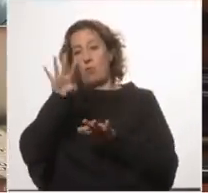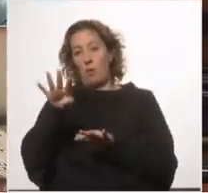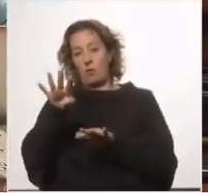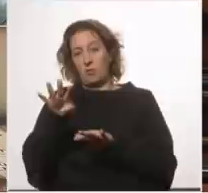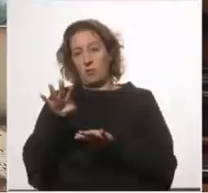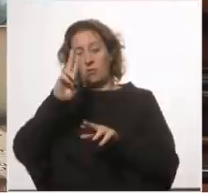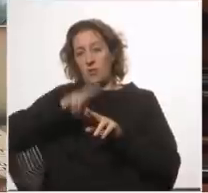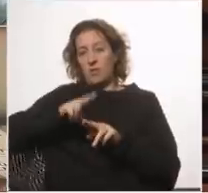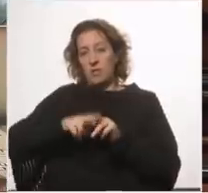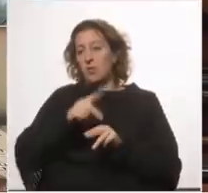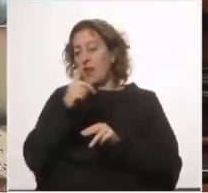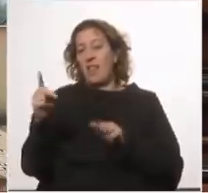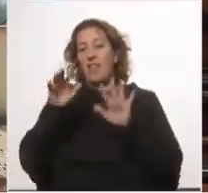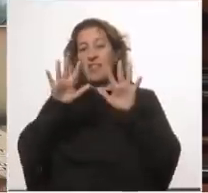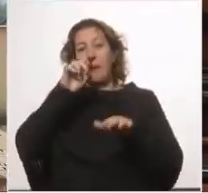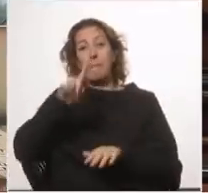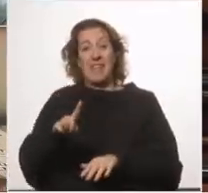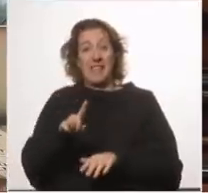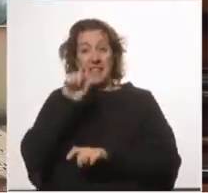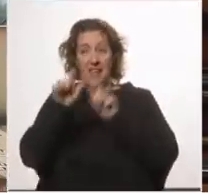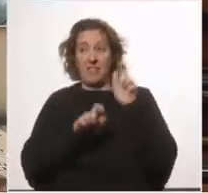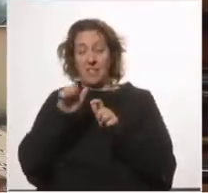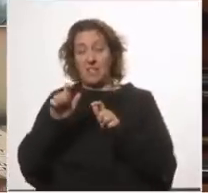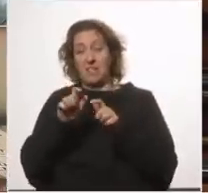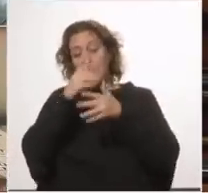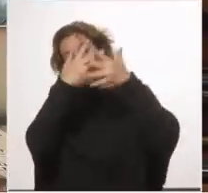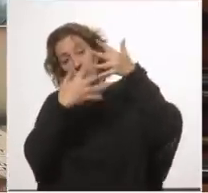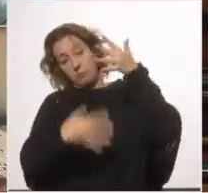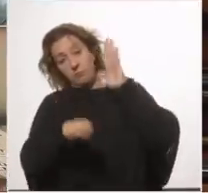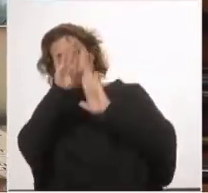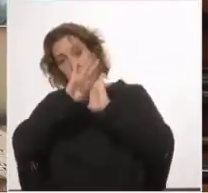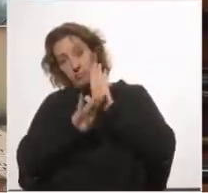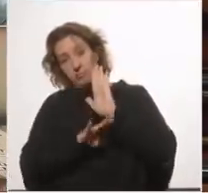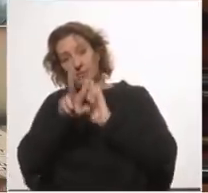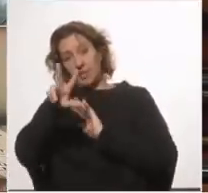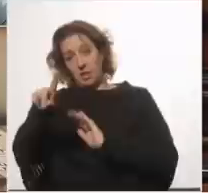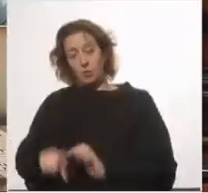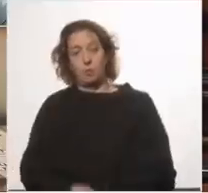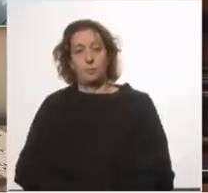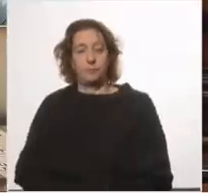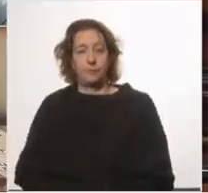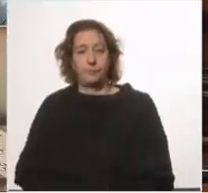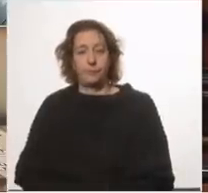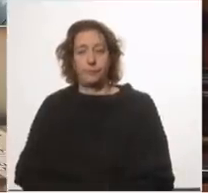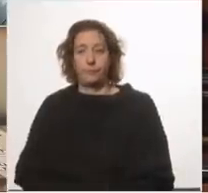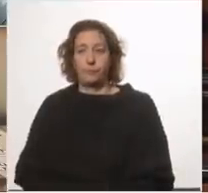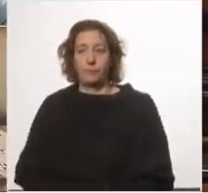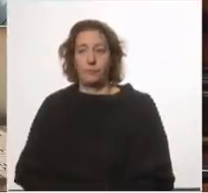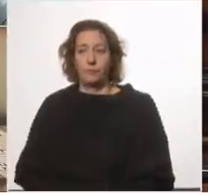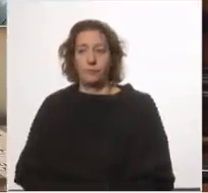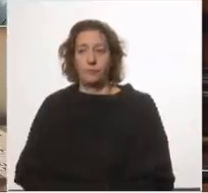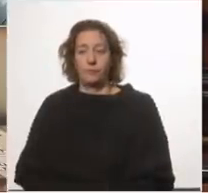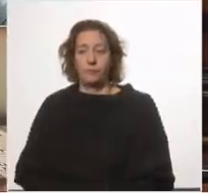habitantes en los primeros 30, en el 31, en realidad en los primeros 31. O sea,